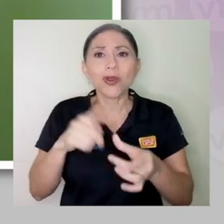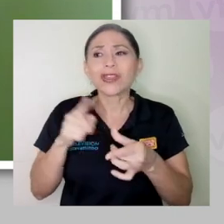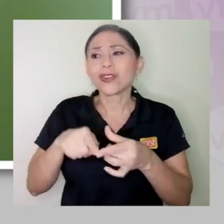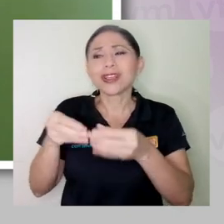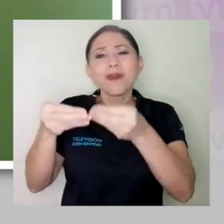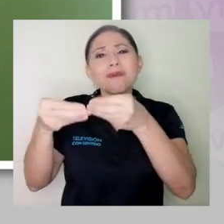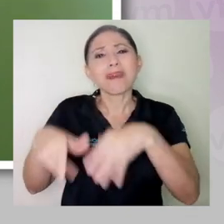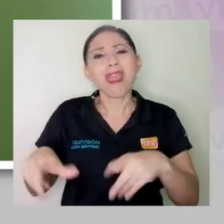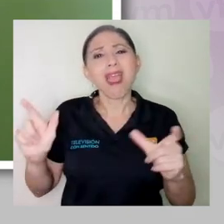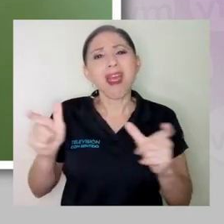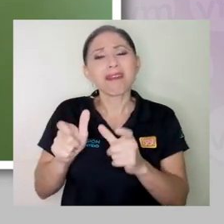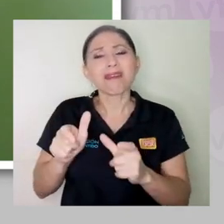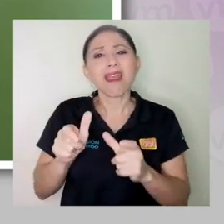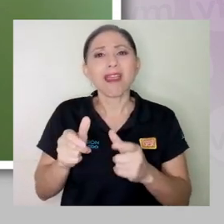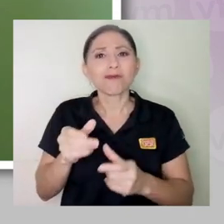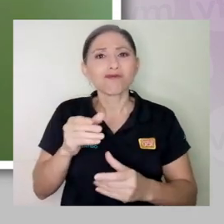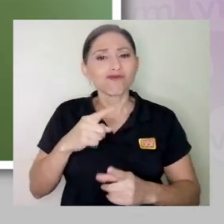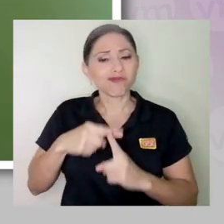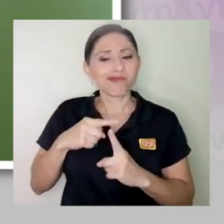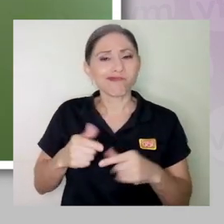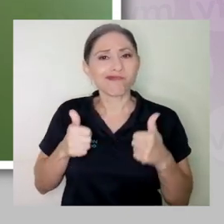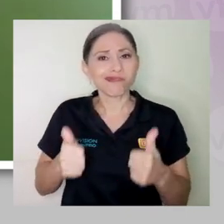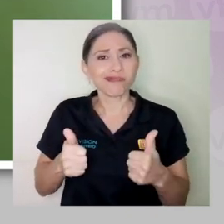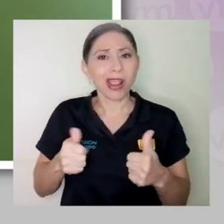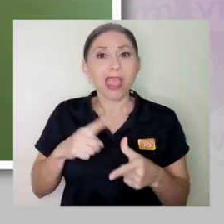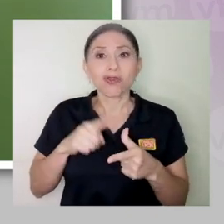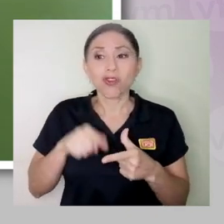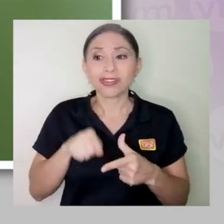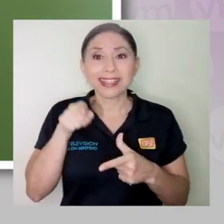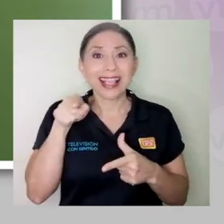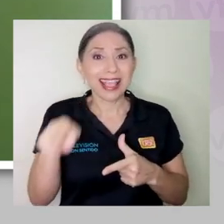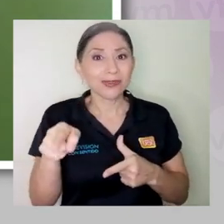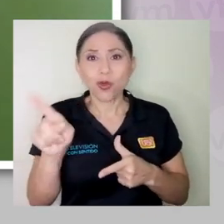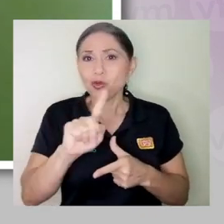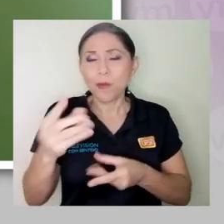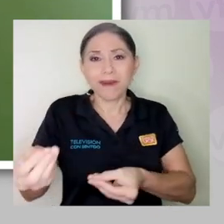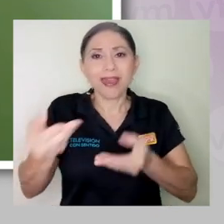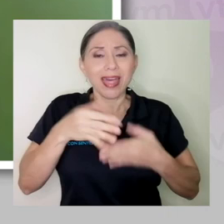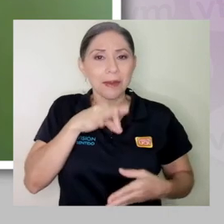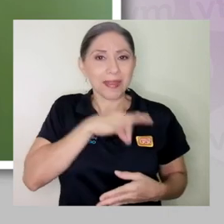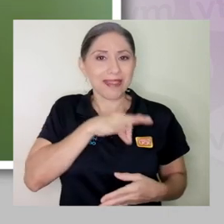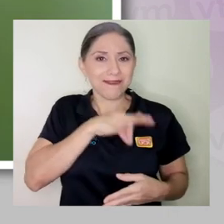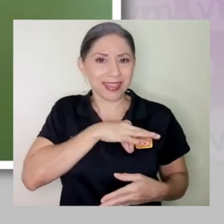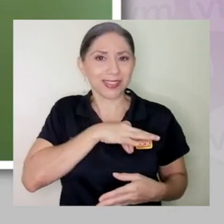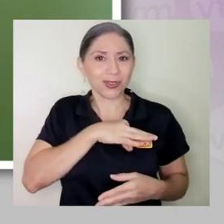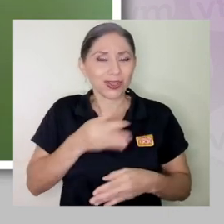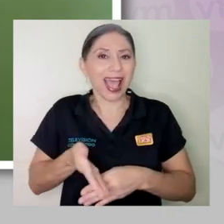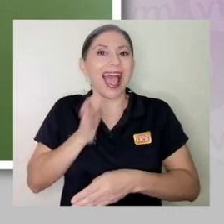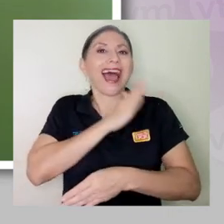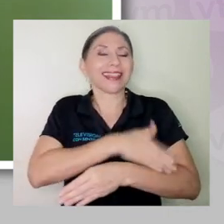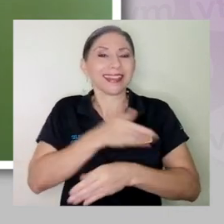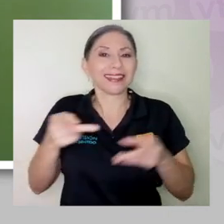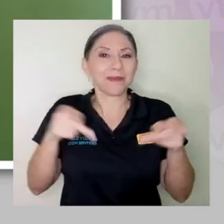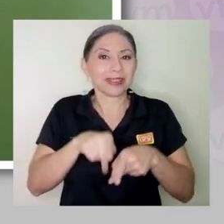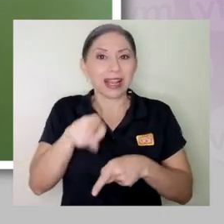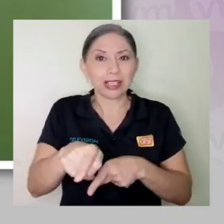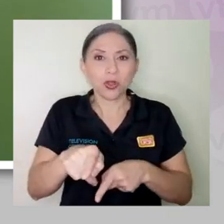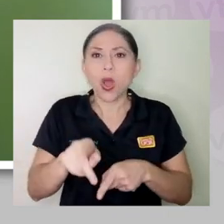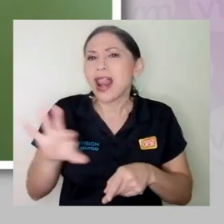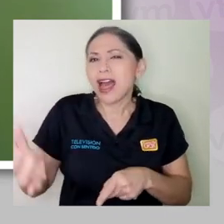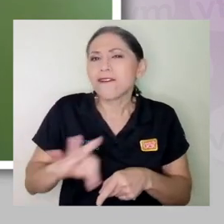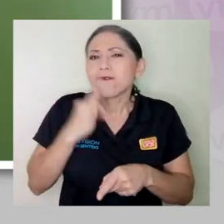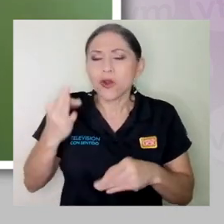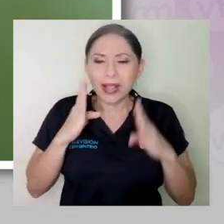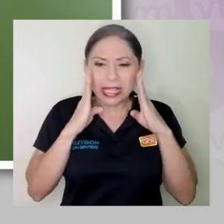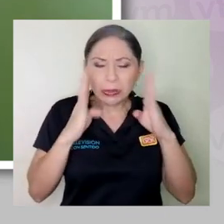beneficios que potencialmente me podía generar antes de eso toda la manipulación en el hogar, pero también obviamente